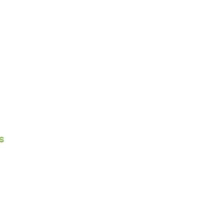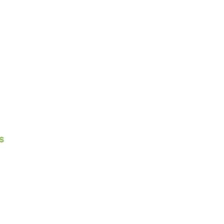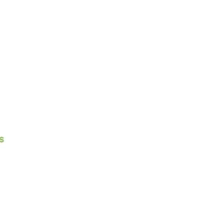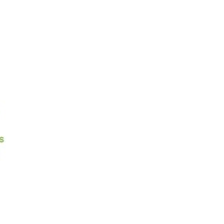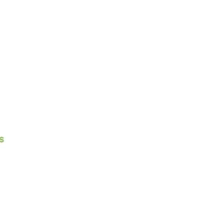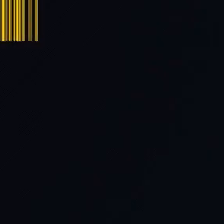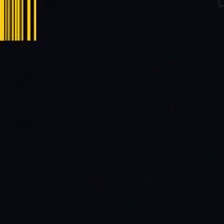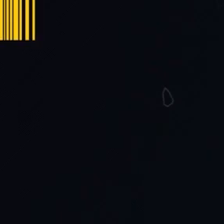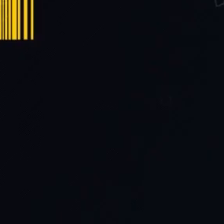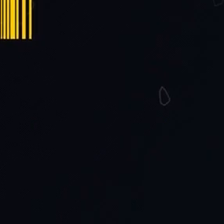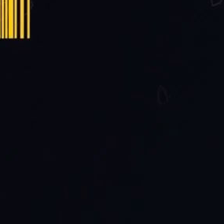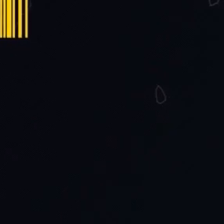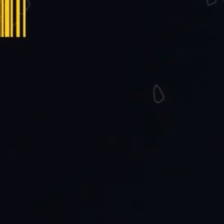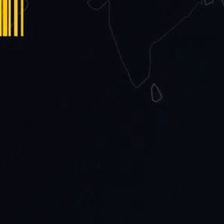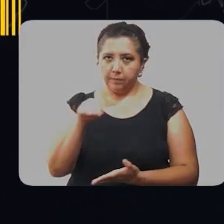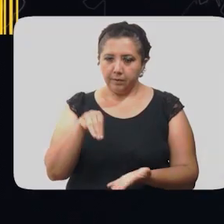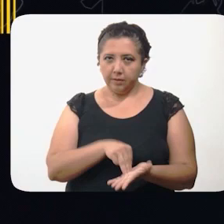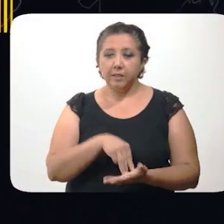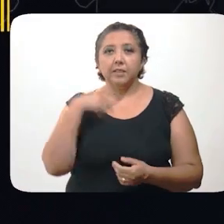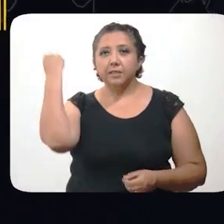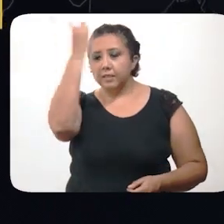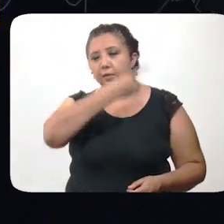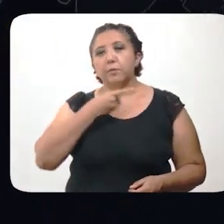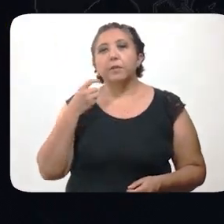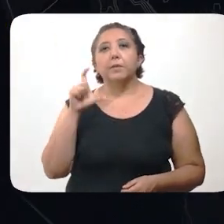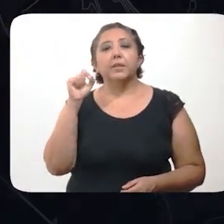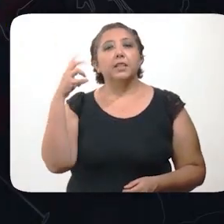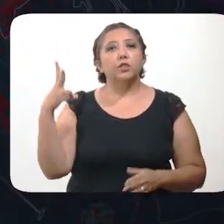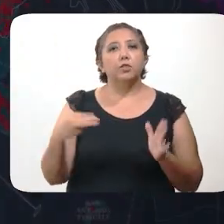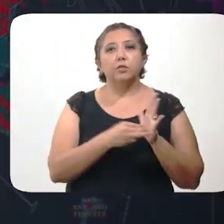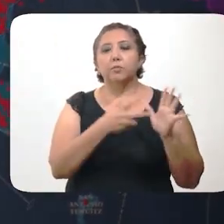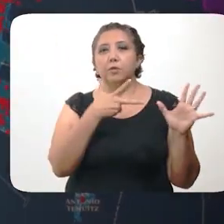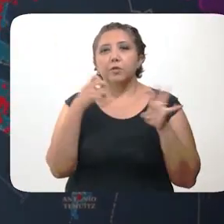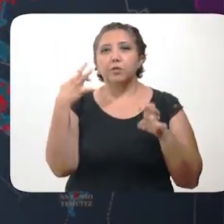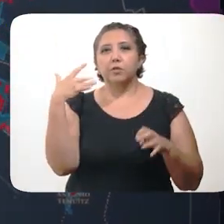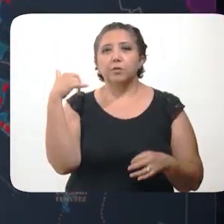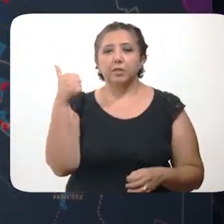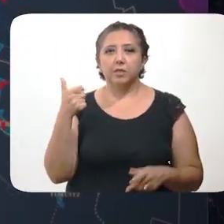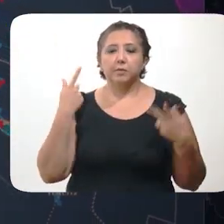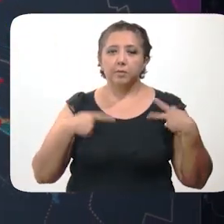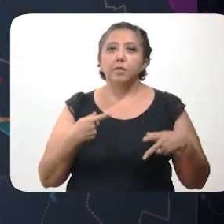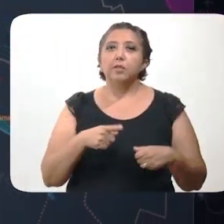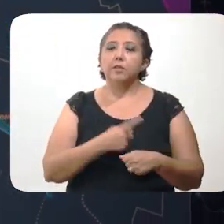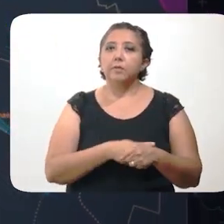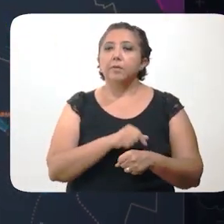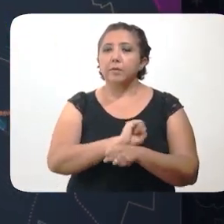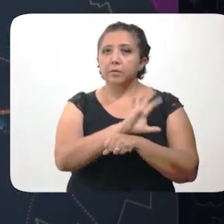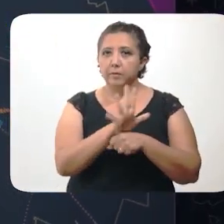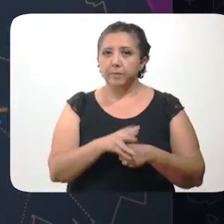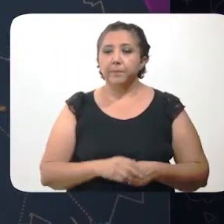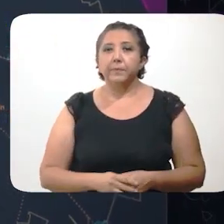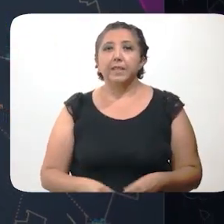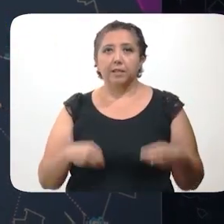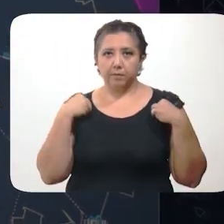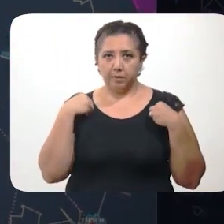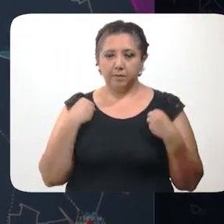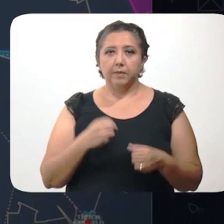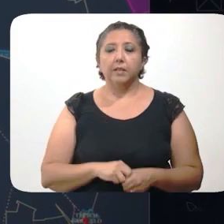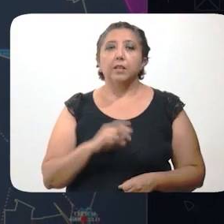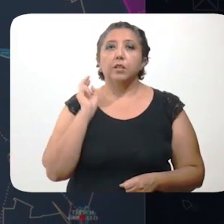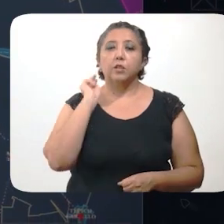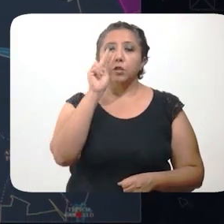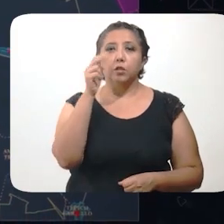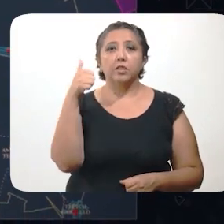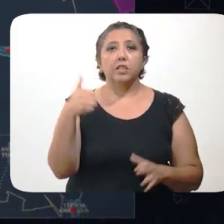u otro estado. Específicamente en Mérida se han diagnosticado 22,856 personas contagiadas de coronavirus, que viven en